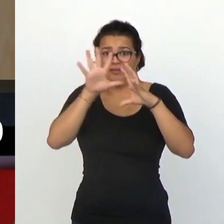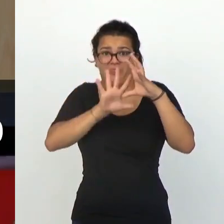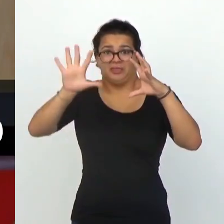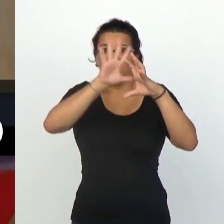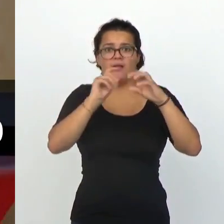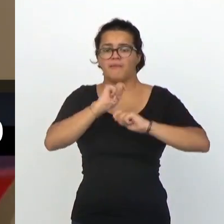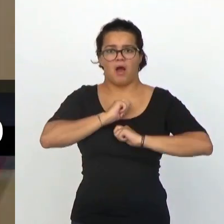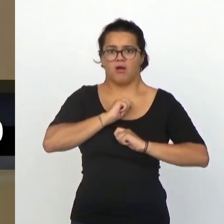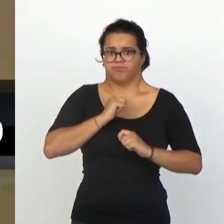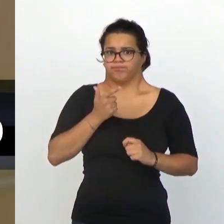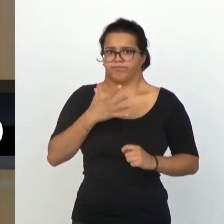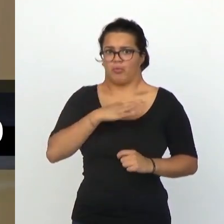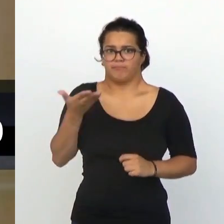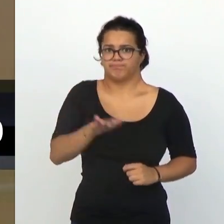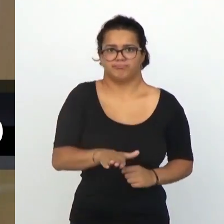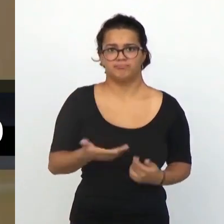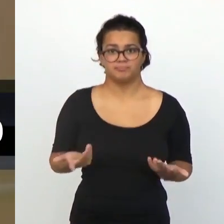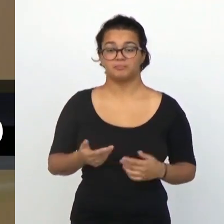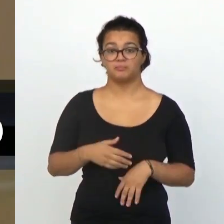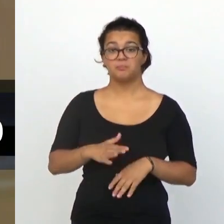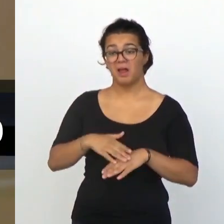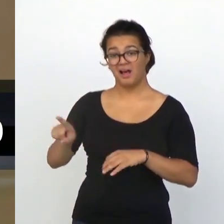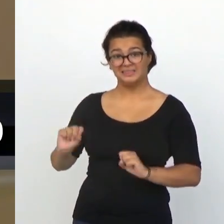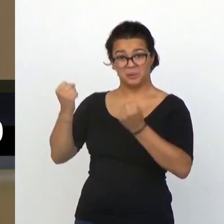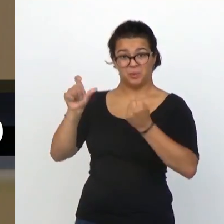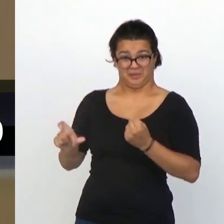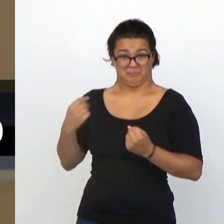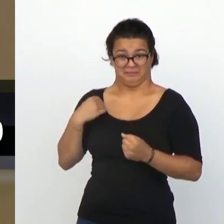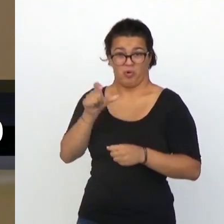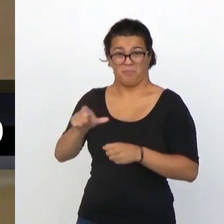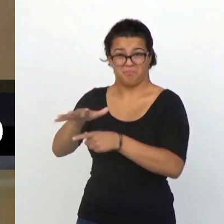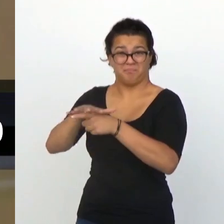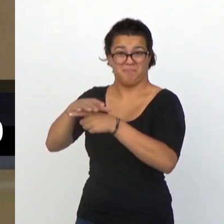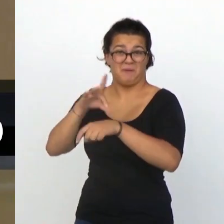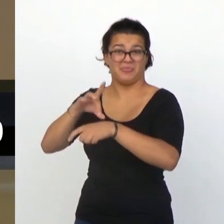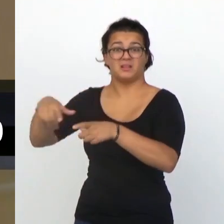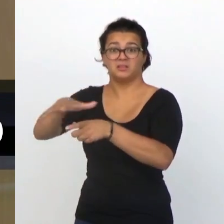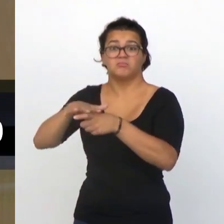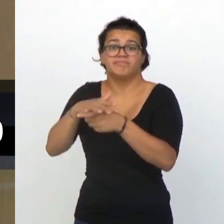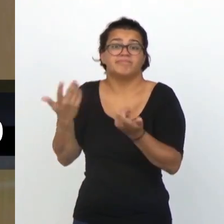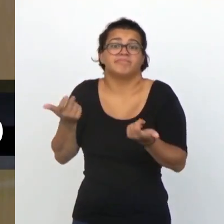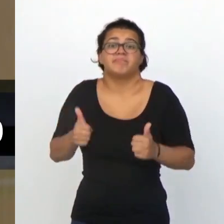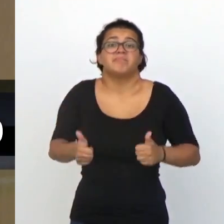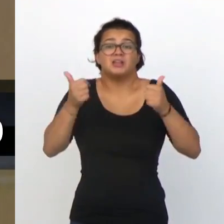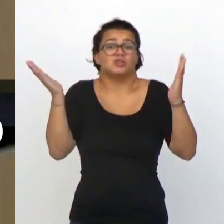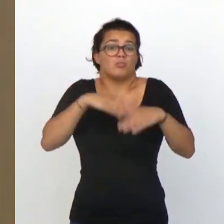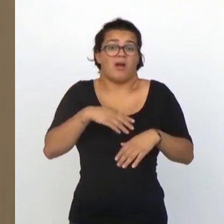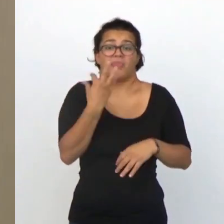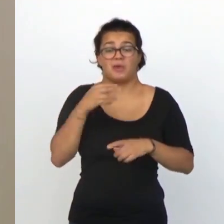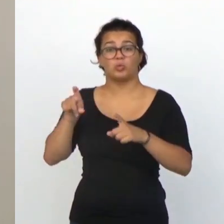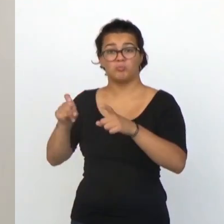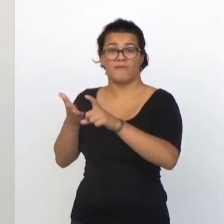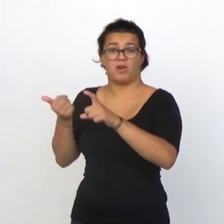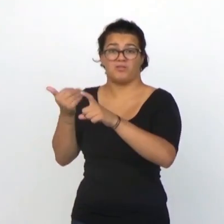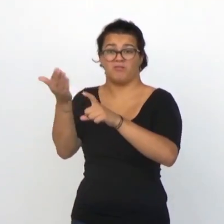cerebrales próximas que comprometen su vida. Para salvar la vida de algunos de estos pacientes no queda más remedio que estirpar los tumores y al